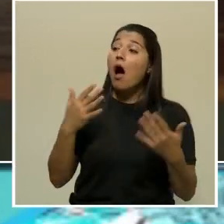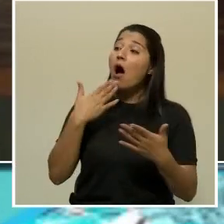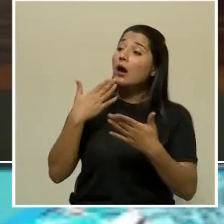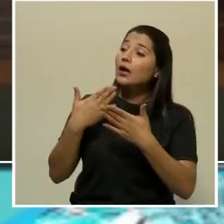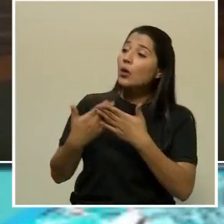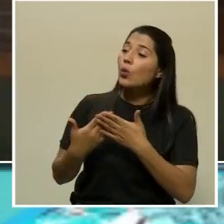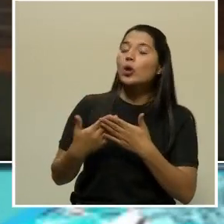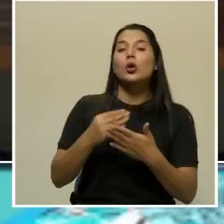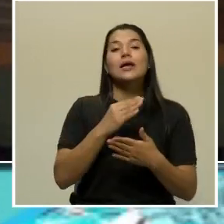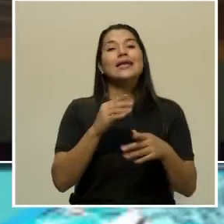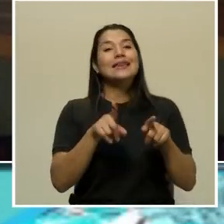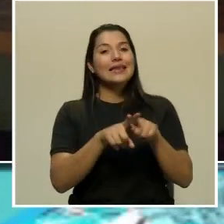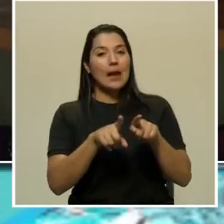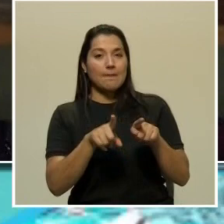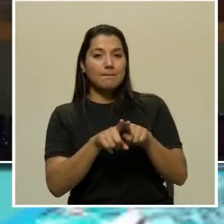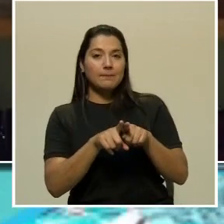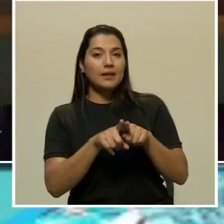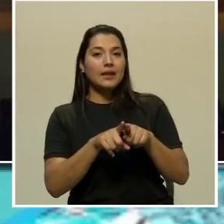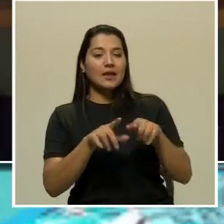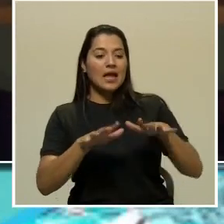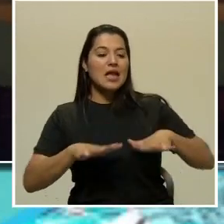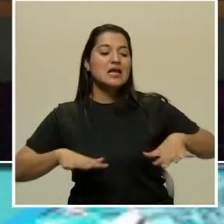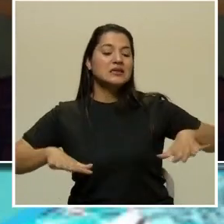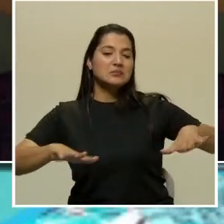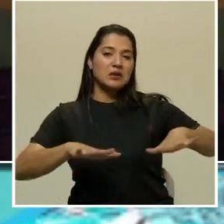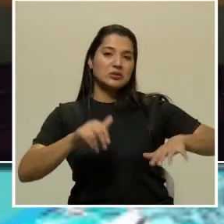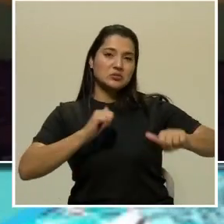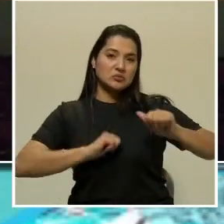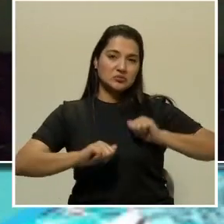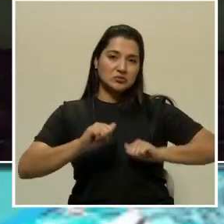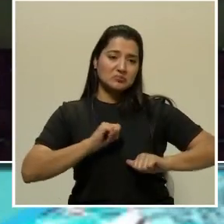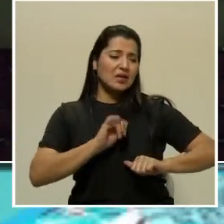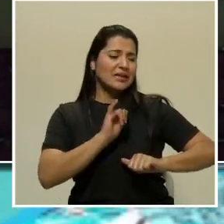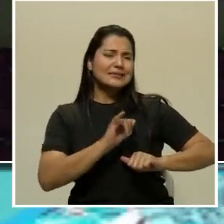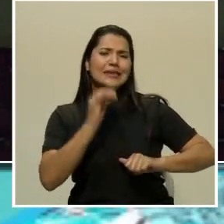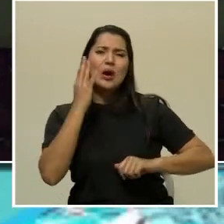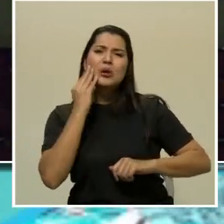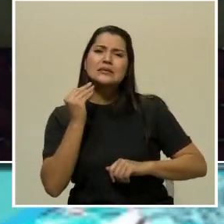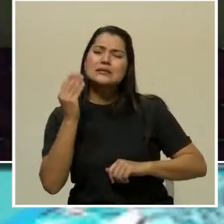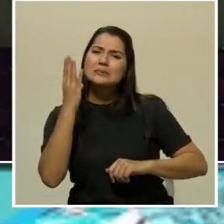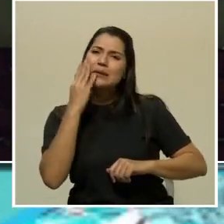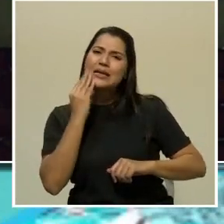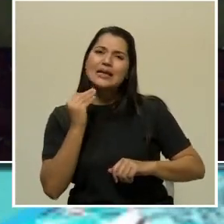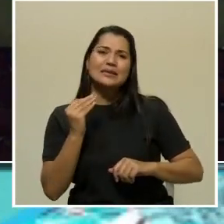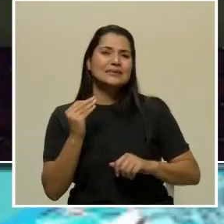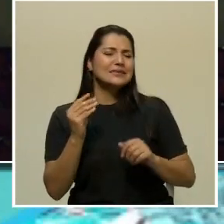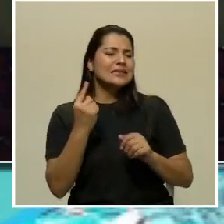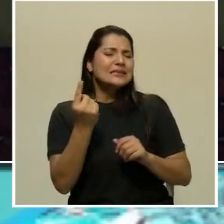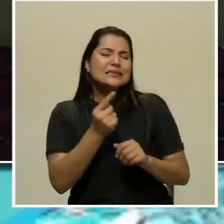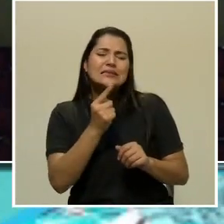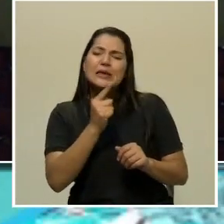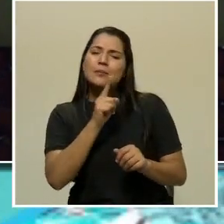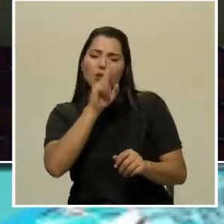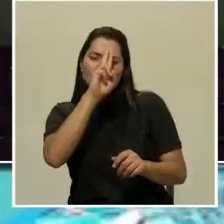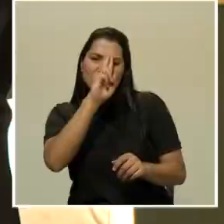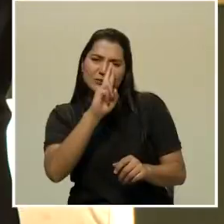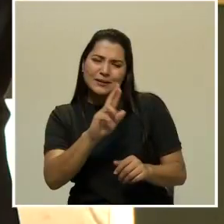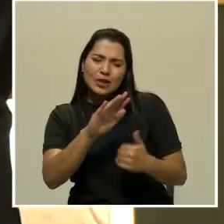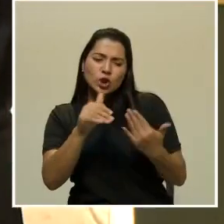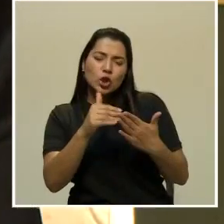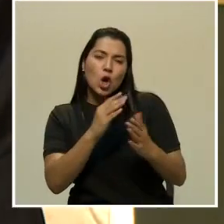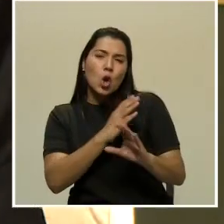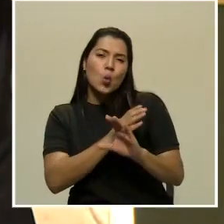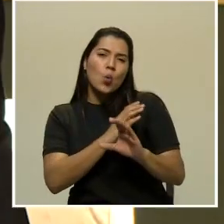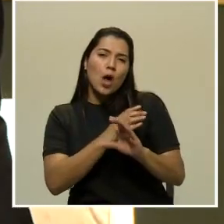espacios dramatizados, que es también una experiencia totalmente dentro de todos los protocolos de seguridad.